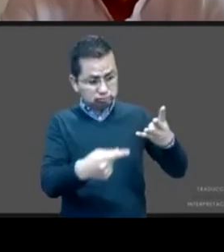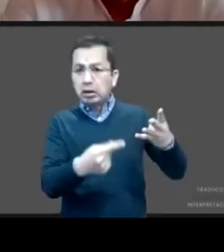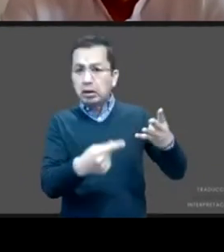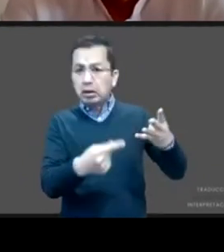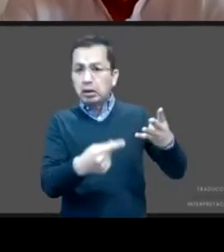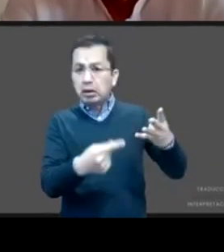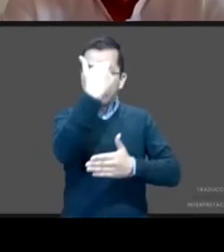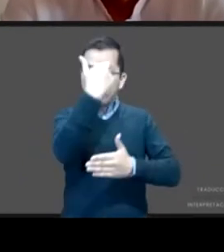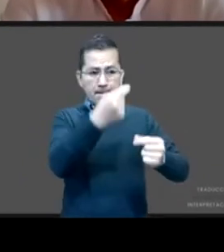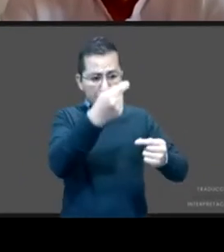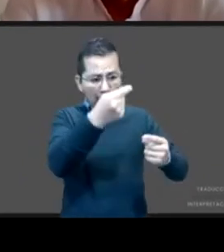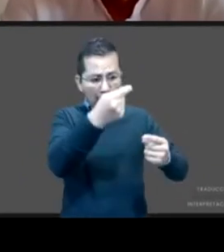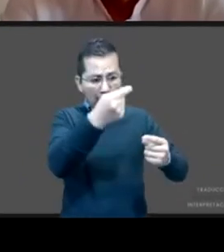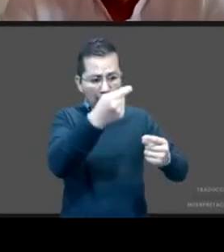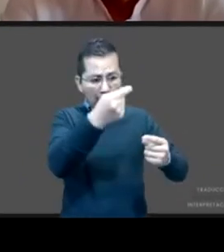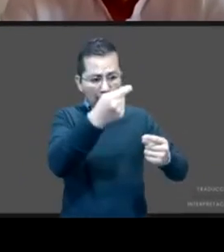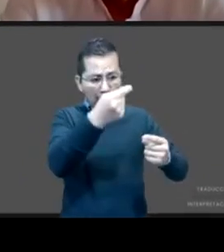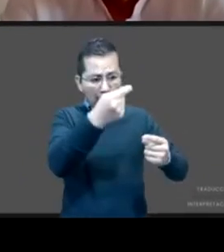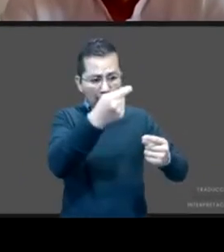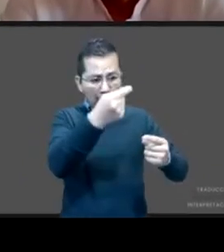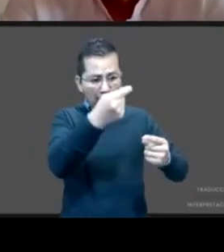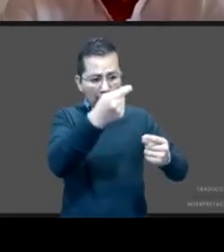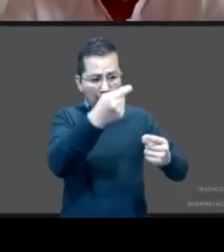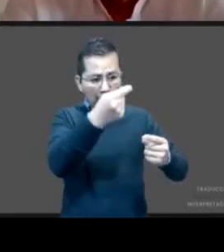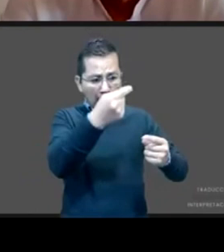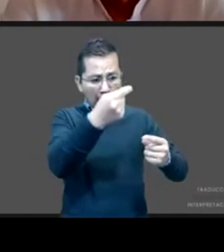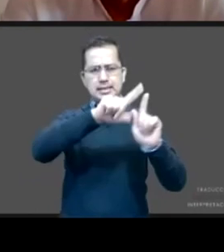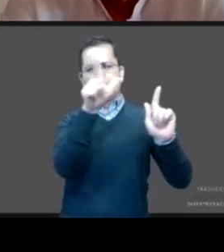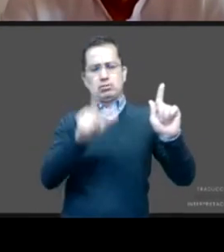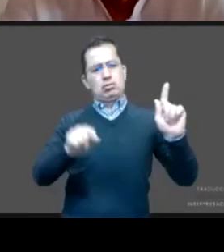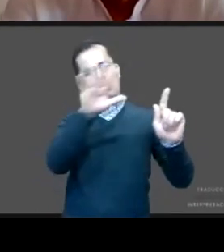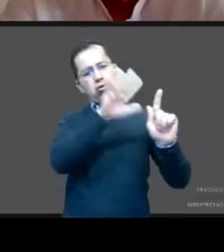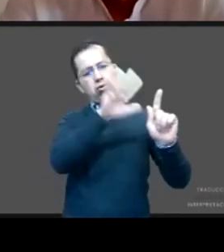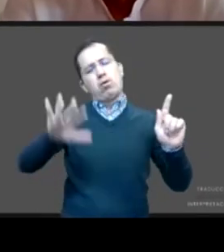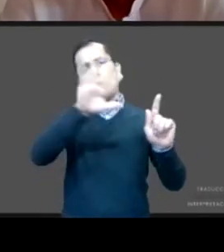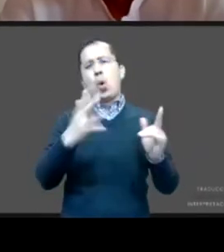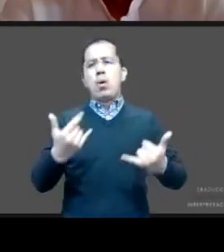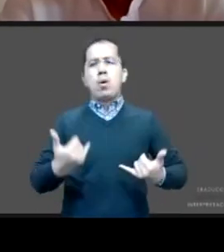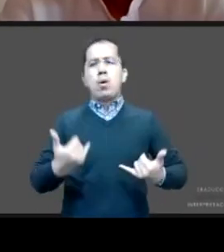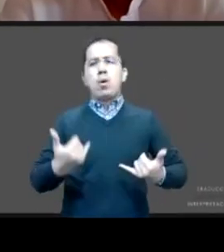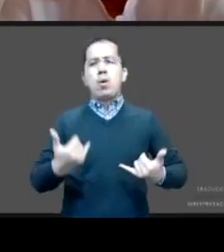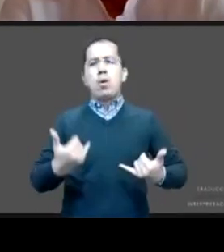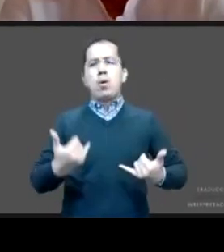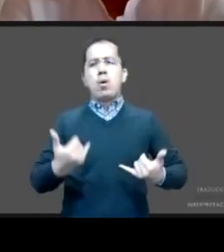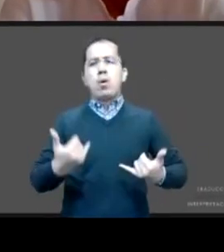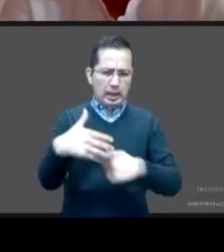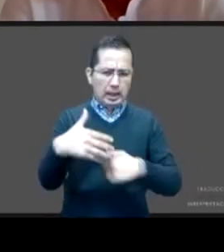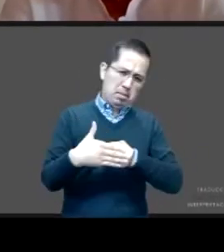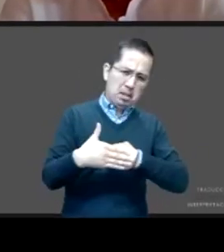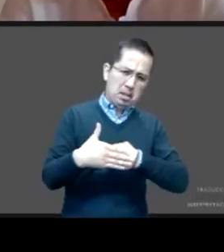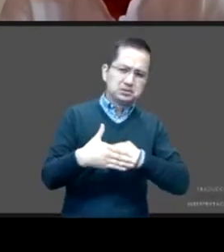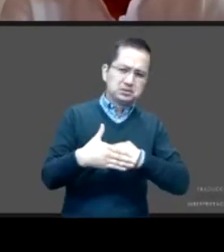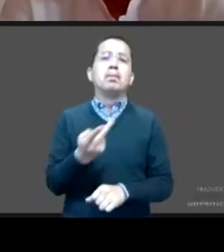nuestro país, el embarazo en adolescentes, como ya también mostraba Maricruz, representa un tema de muy alta